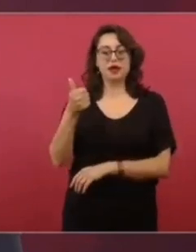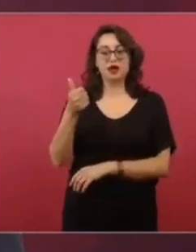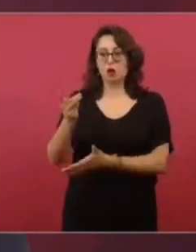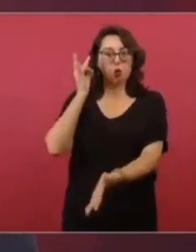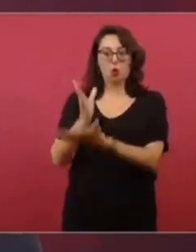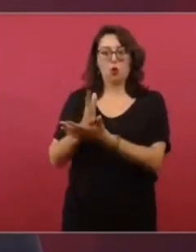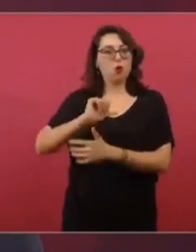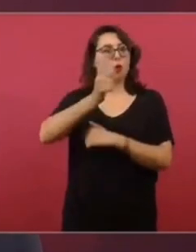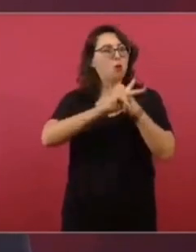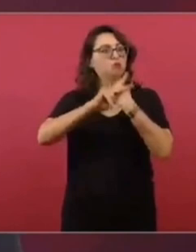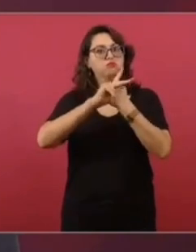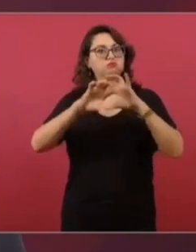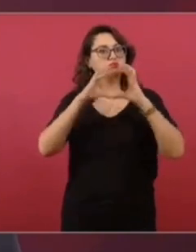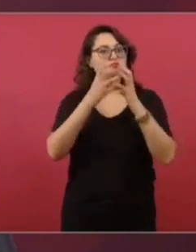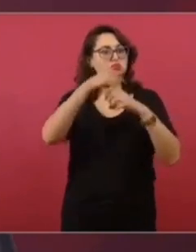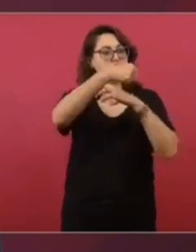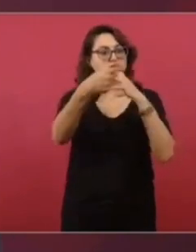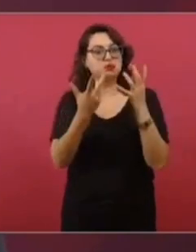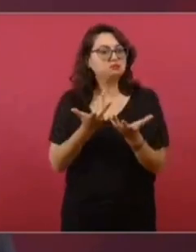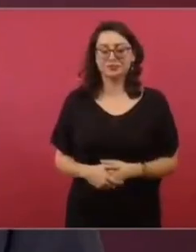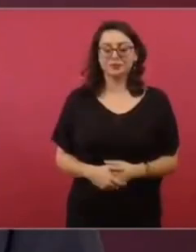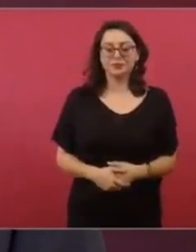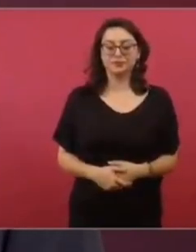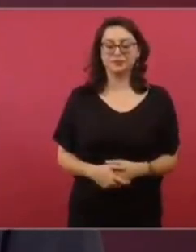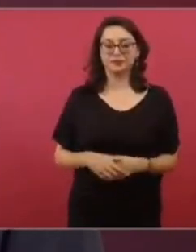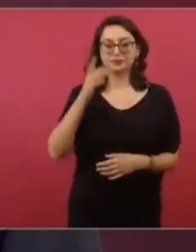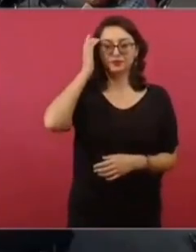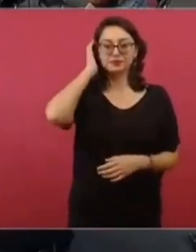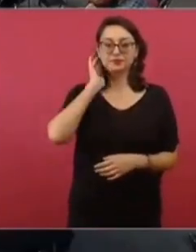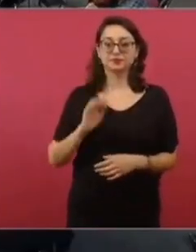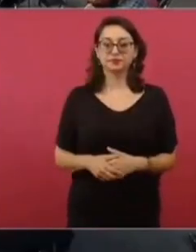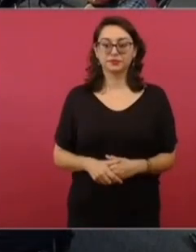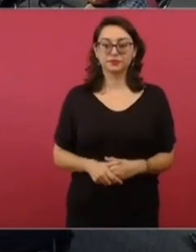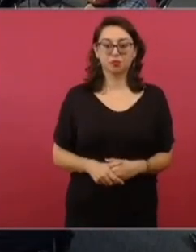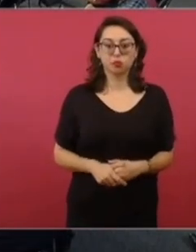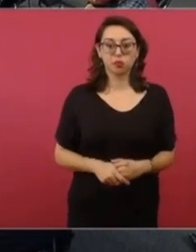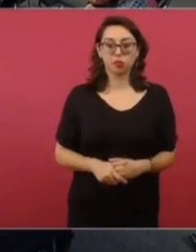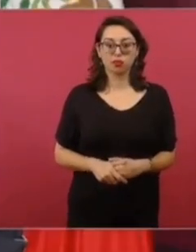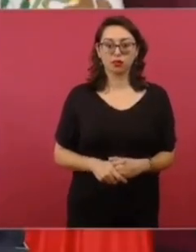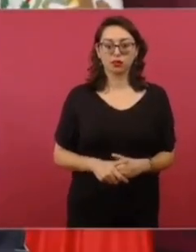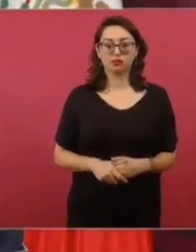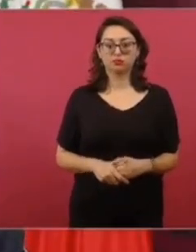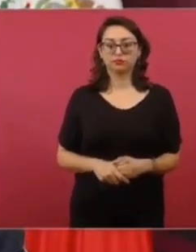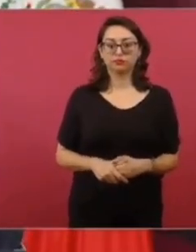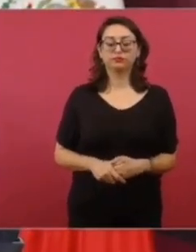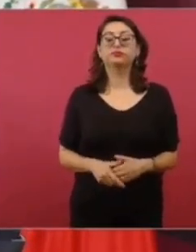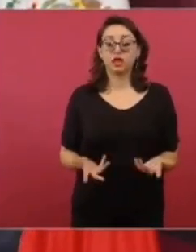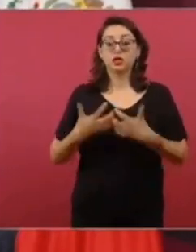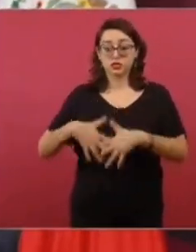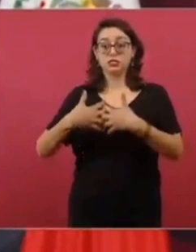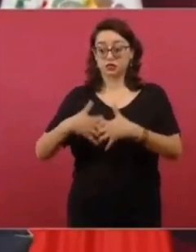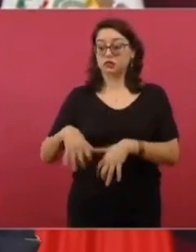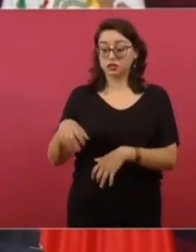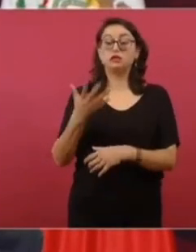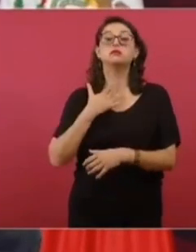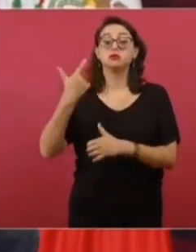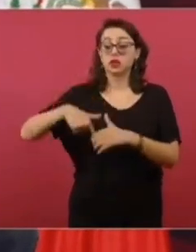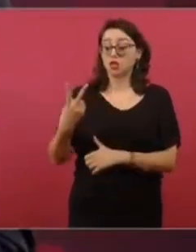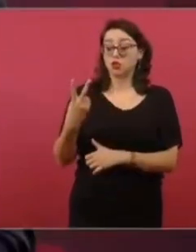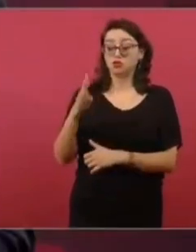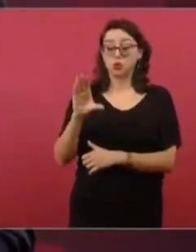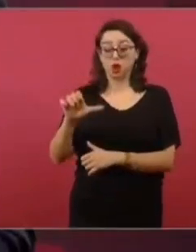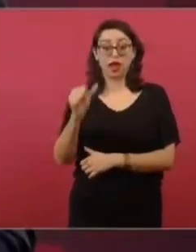Porque se hizo en un tiempo récord. Ya hoy, ayer empezaron a cargar. A cargar. Sí, es un proceso como de un mes de